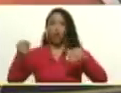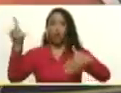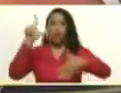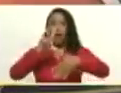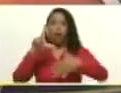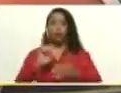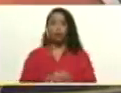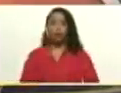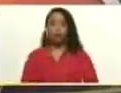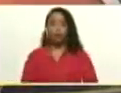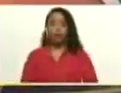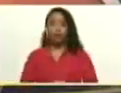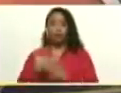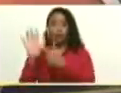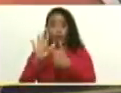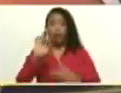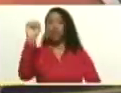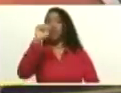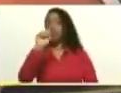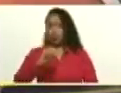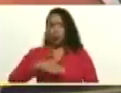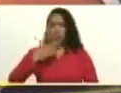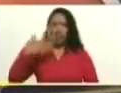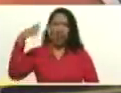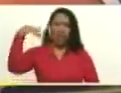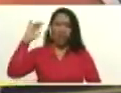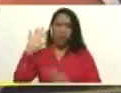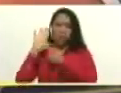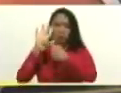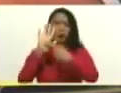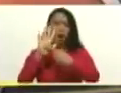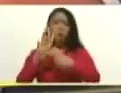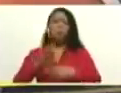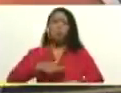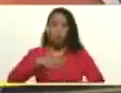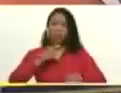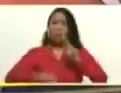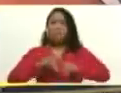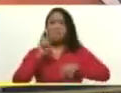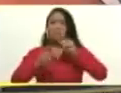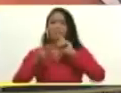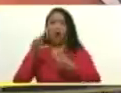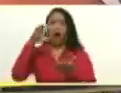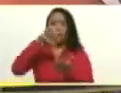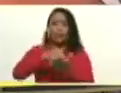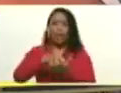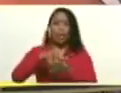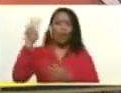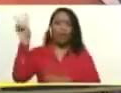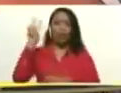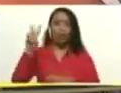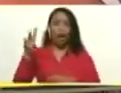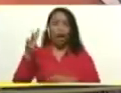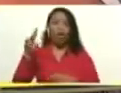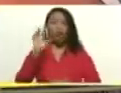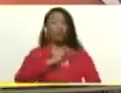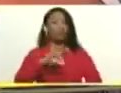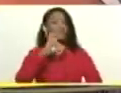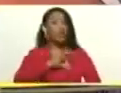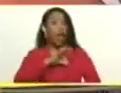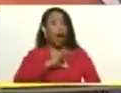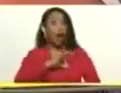Se demostró que sí se podía construir un Estado alternativo, una sociedad